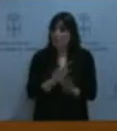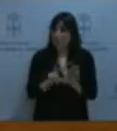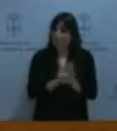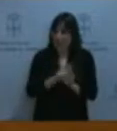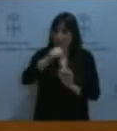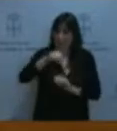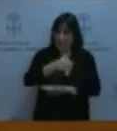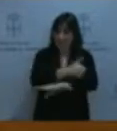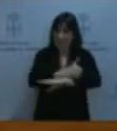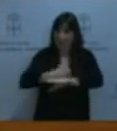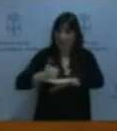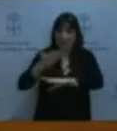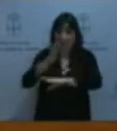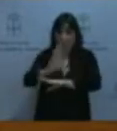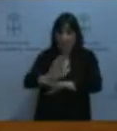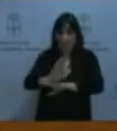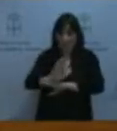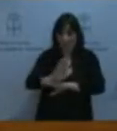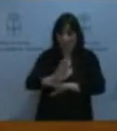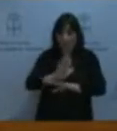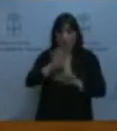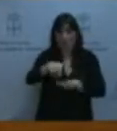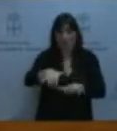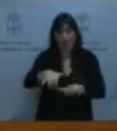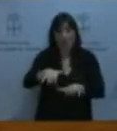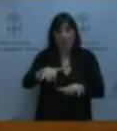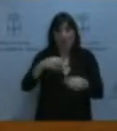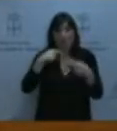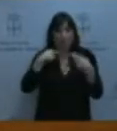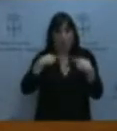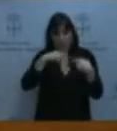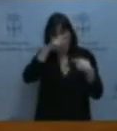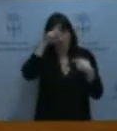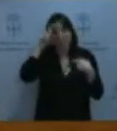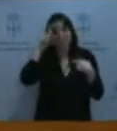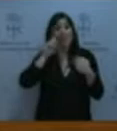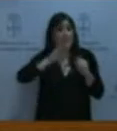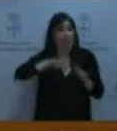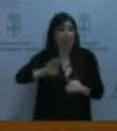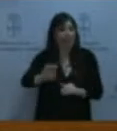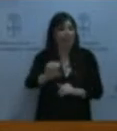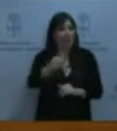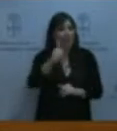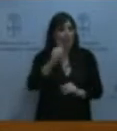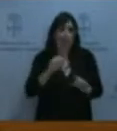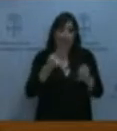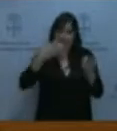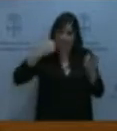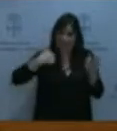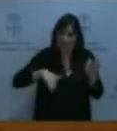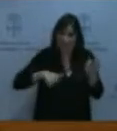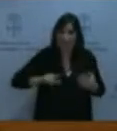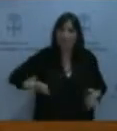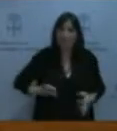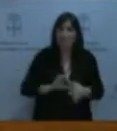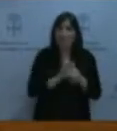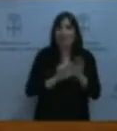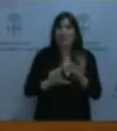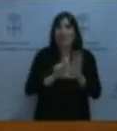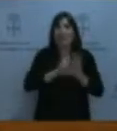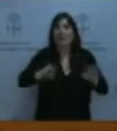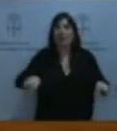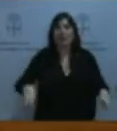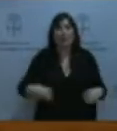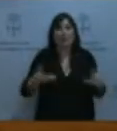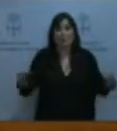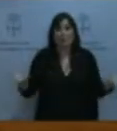Diputados y que ha sido finalmente aprobada y ya está en vigor, es precisamente la Ley de Reformas Urgentes del Trabajo Autónomo. Señor